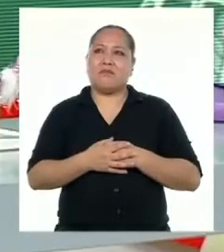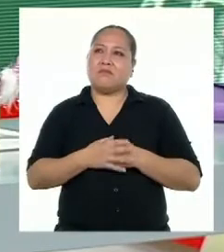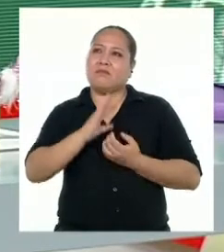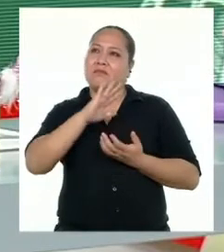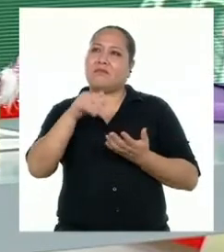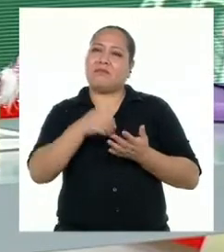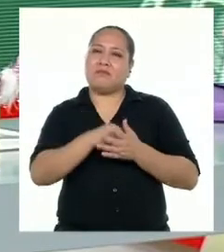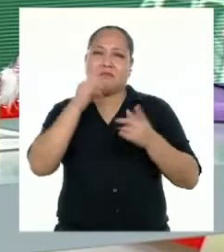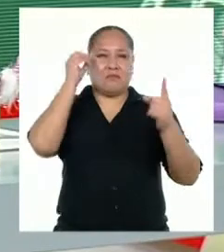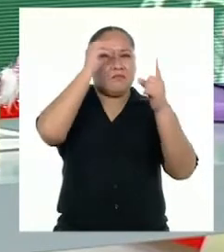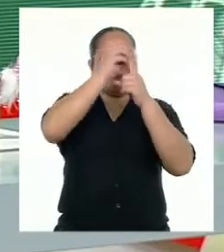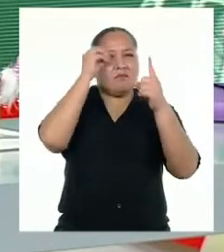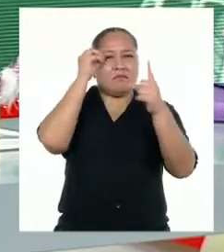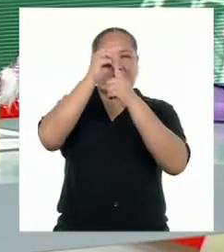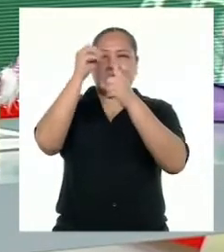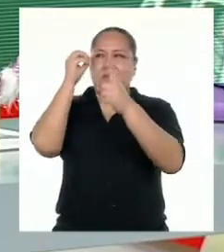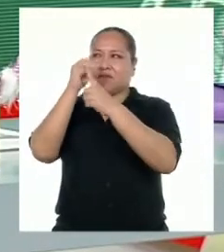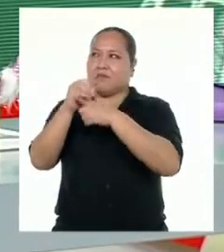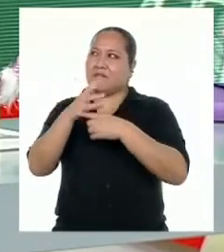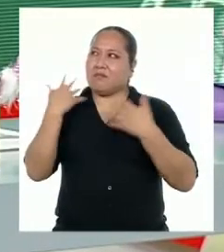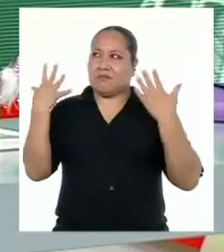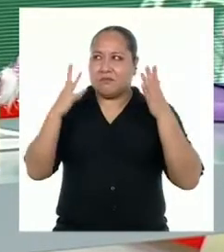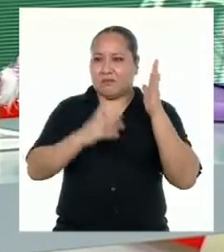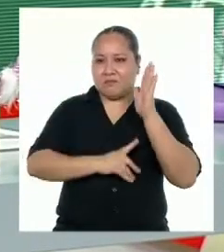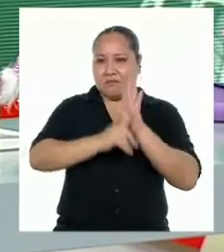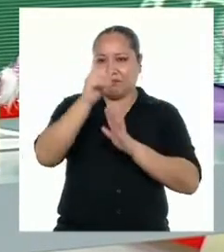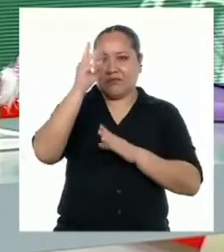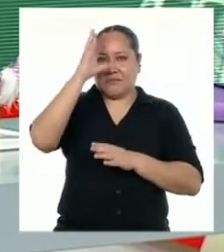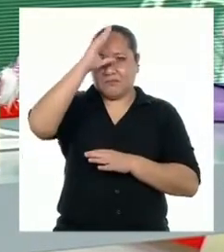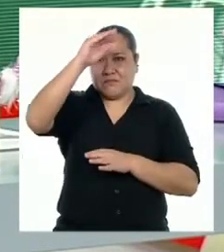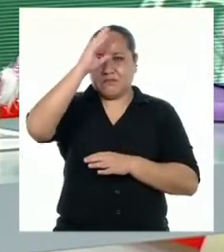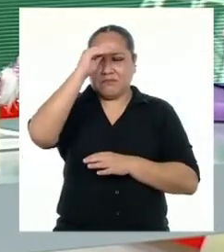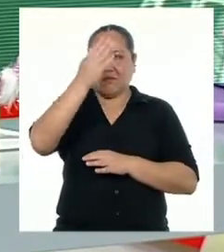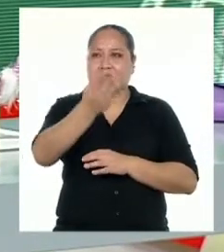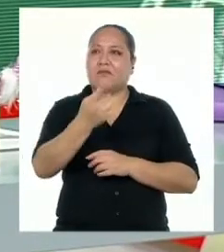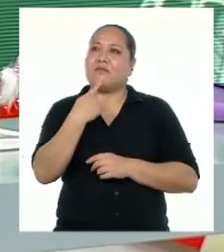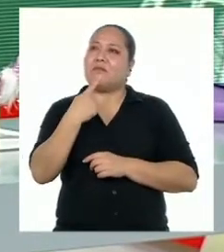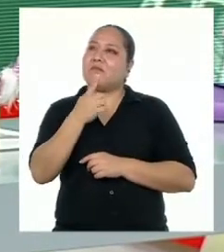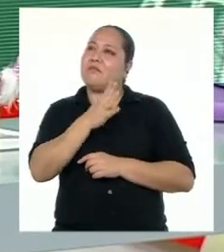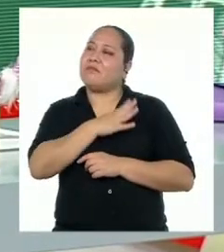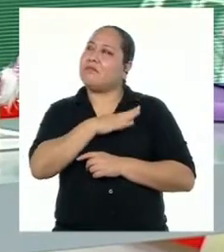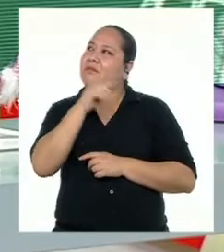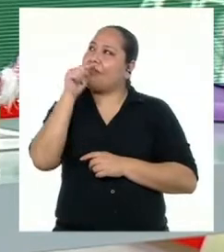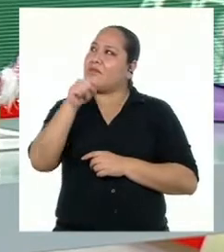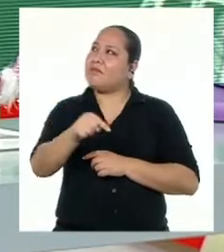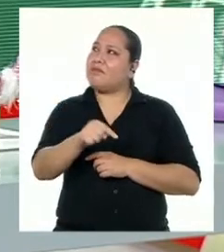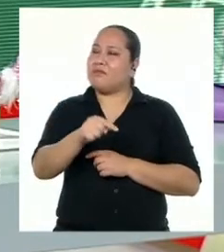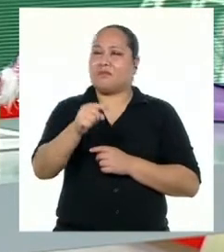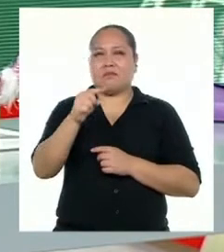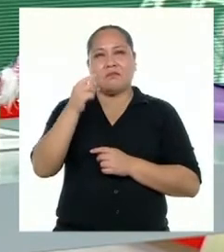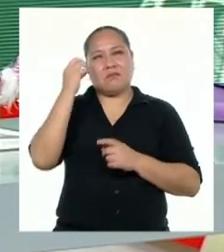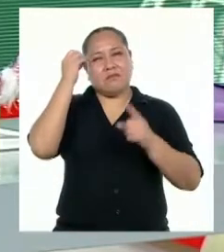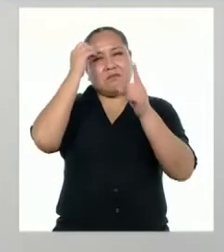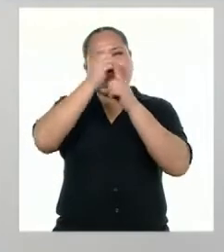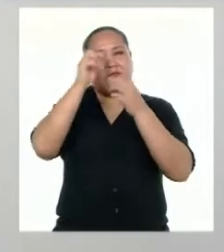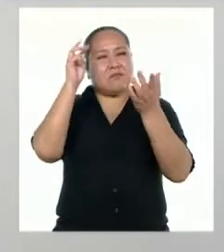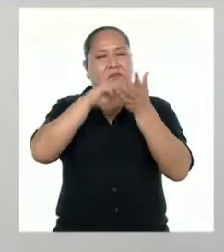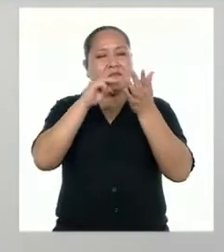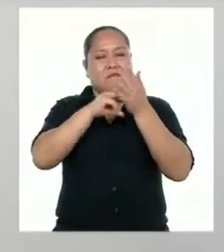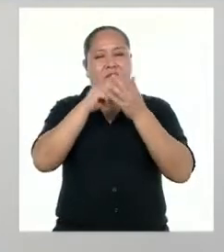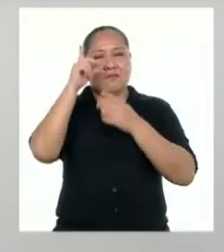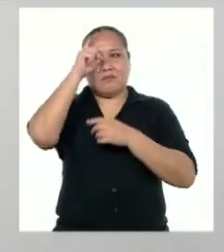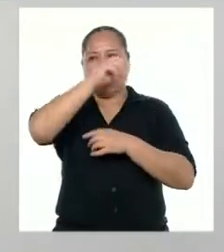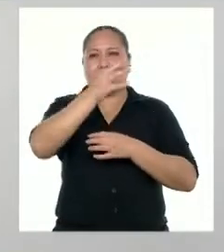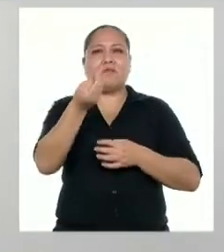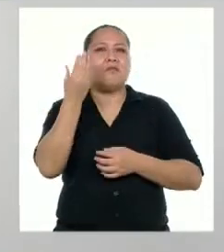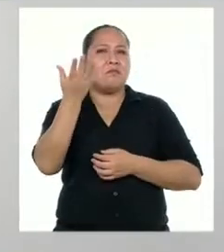de todos los retos que me he puesto y que hemos desarrollado con las chicas y chicos de cuarto, creo que este es el reto más difícil. ¿Por